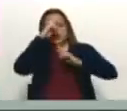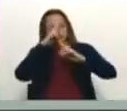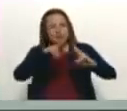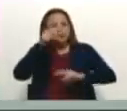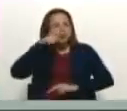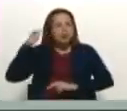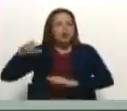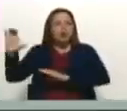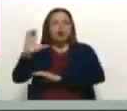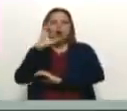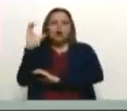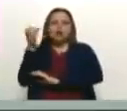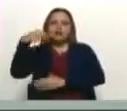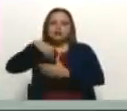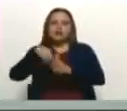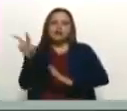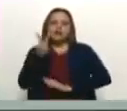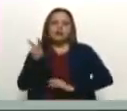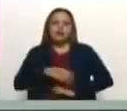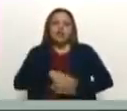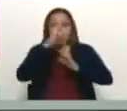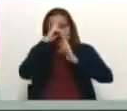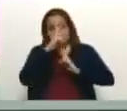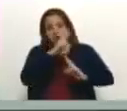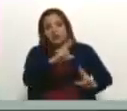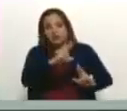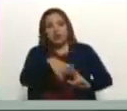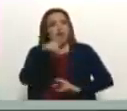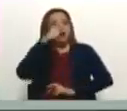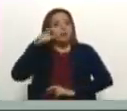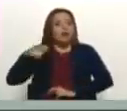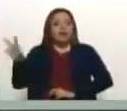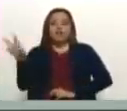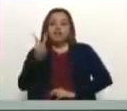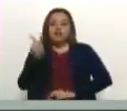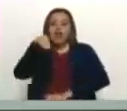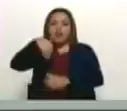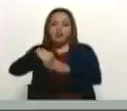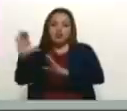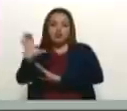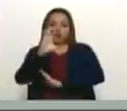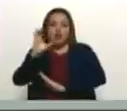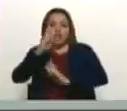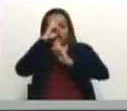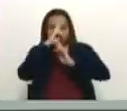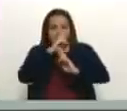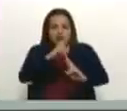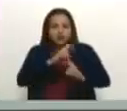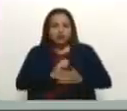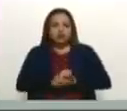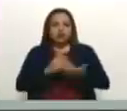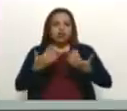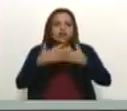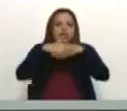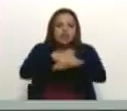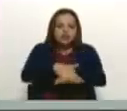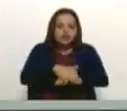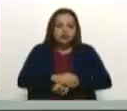pueblo colombiano en Venezuela. El respeto al pueblo venezolano en Colombia. Respeto, integración,